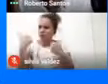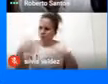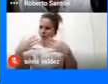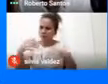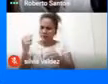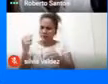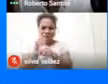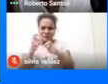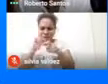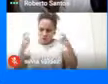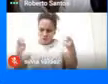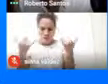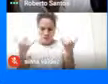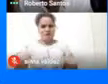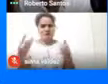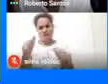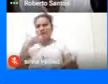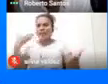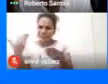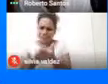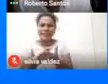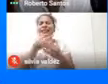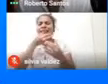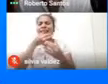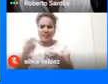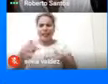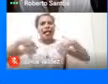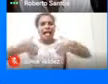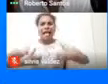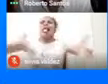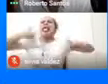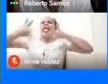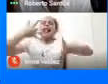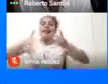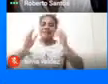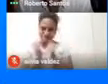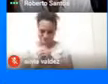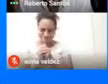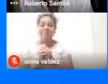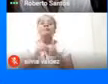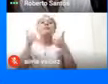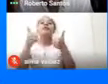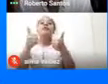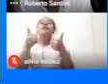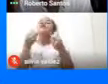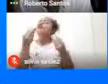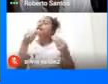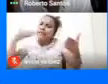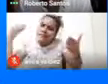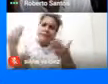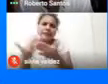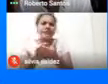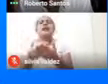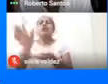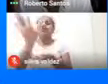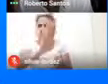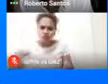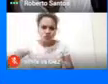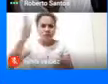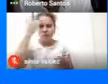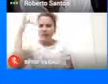Enorme Hoy Muchísimas gracias Debes de estar Muy cansada Chicos Muchas gracias A ustedes Por